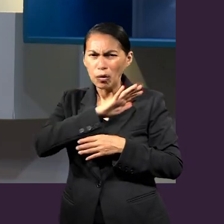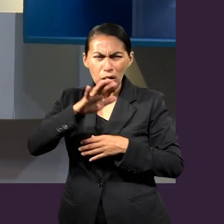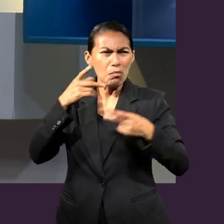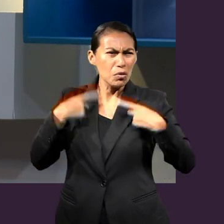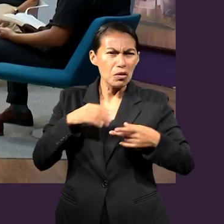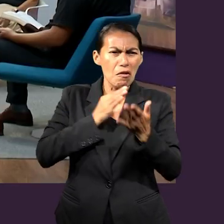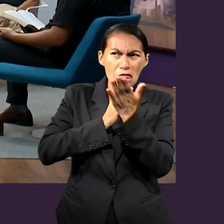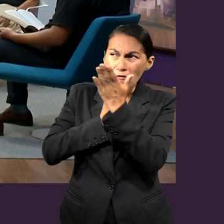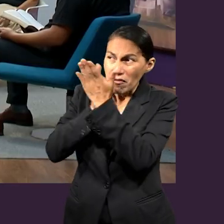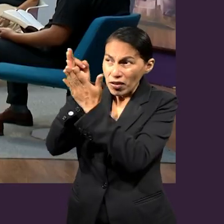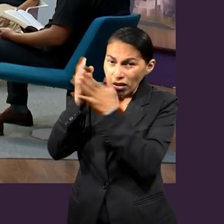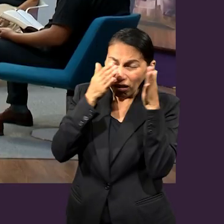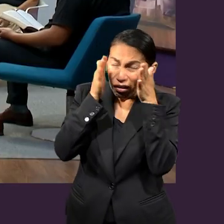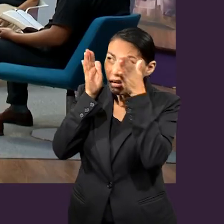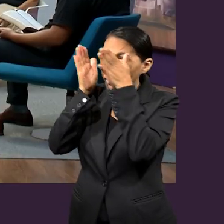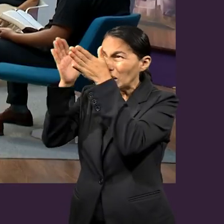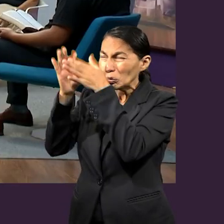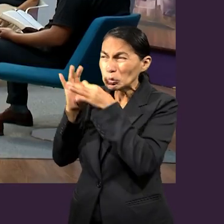que son fieles a sus hijos.